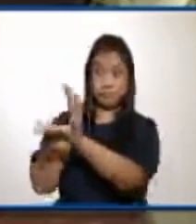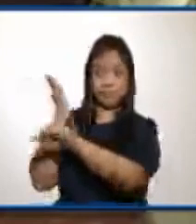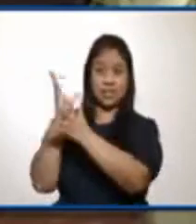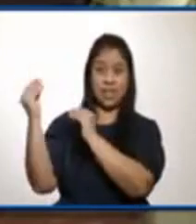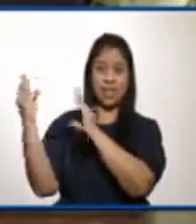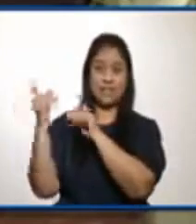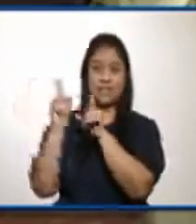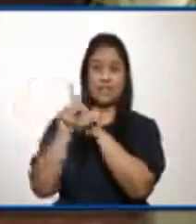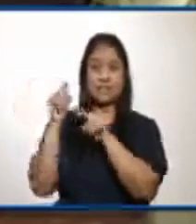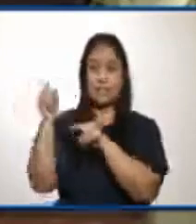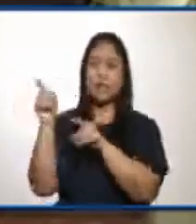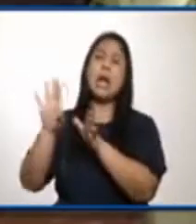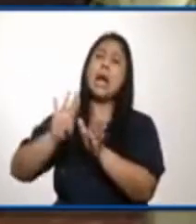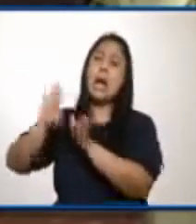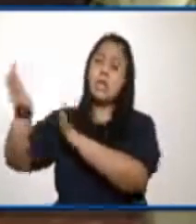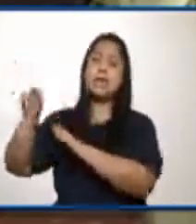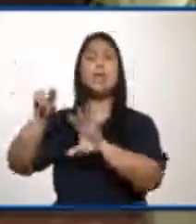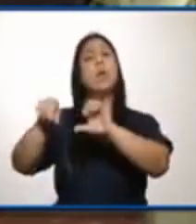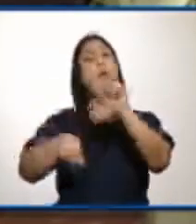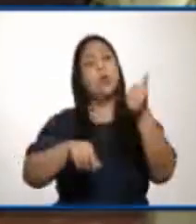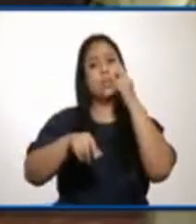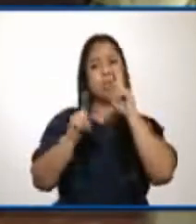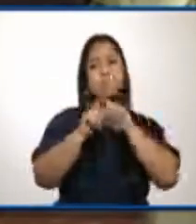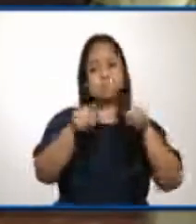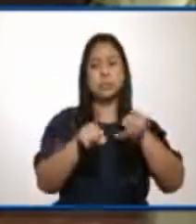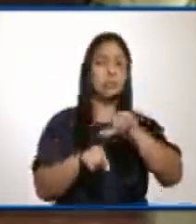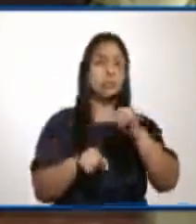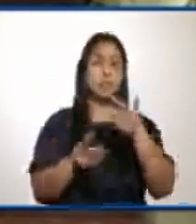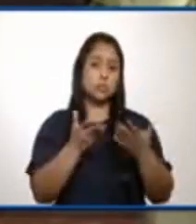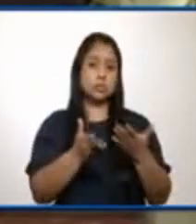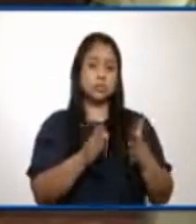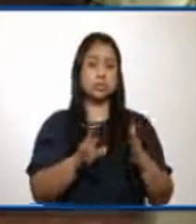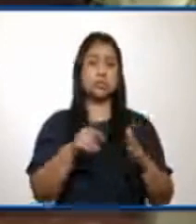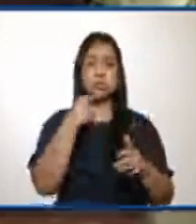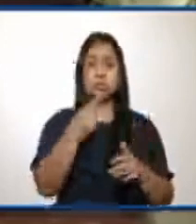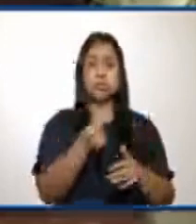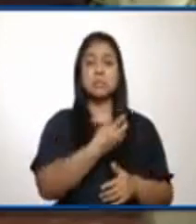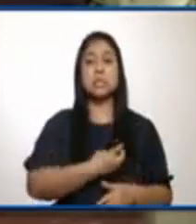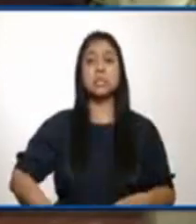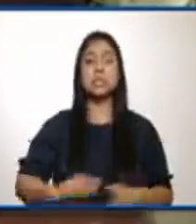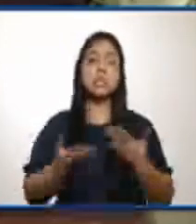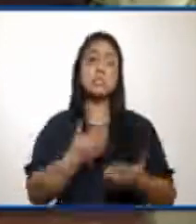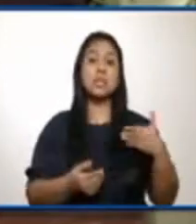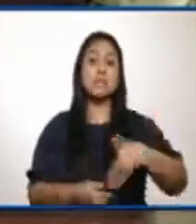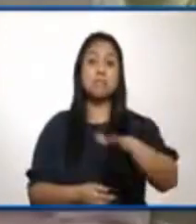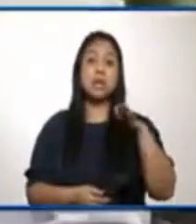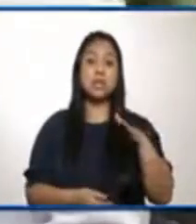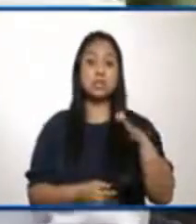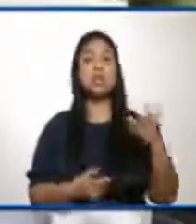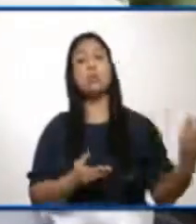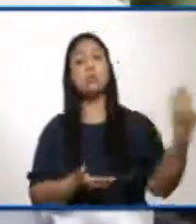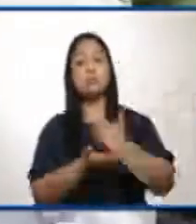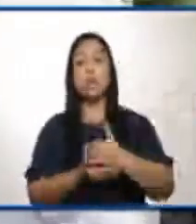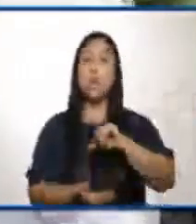del sistema COVAX, ¿cómo van? Usted mencionó que posiblemente, o el presidente mencionó que en marzo podía entrar otra, pero